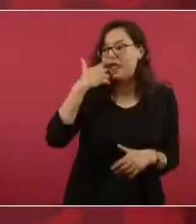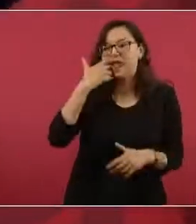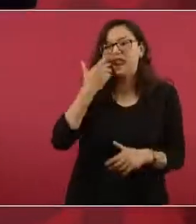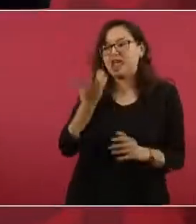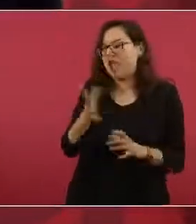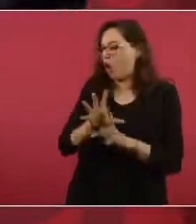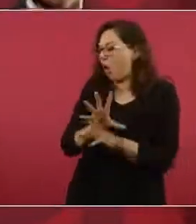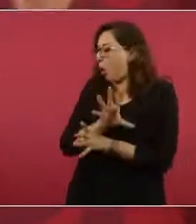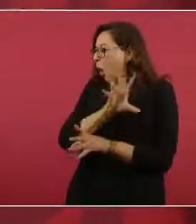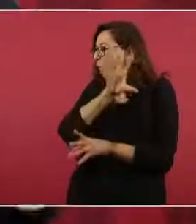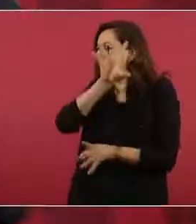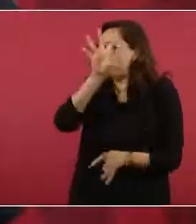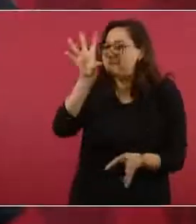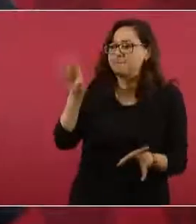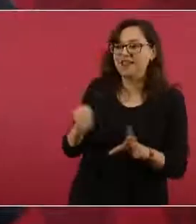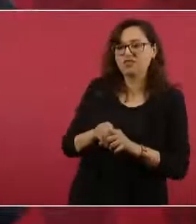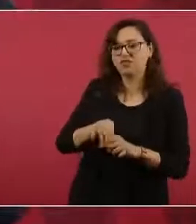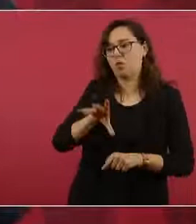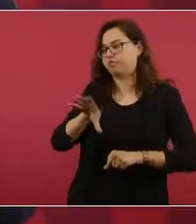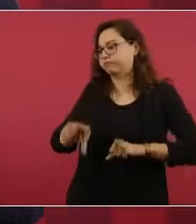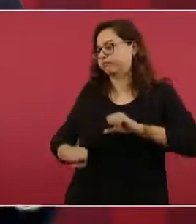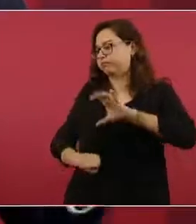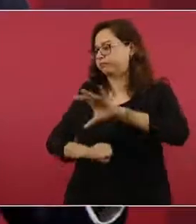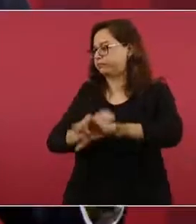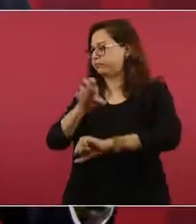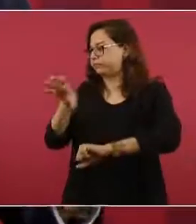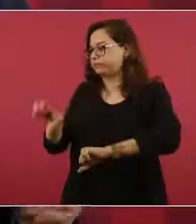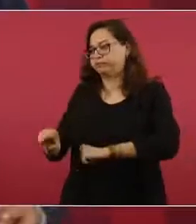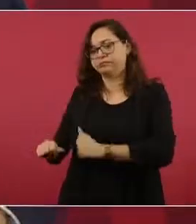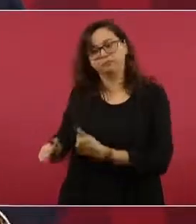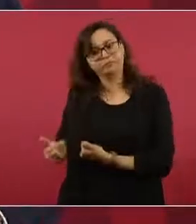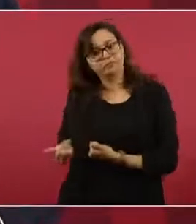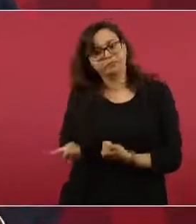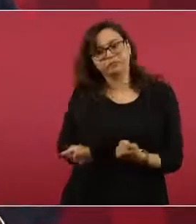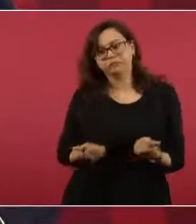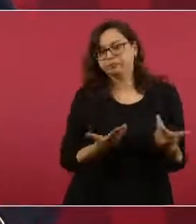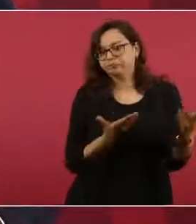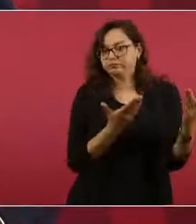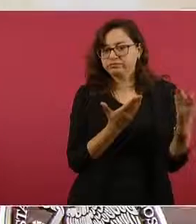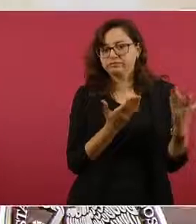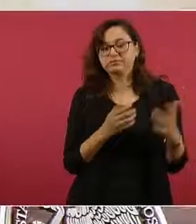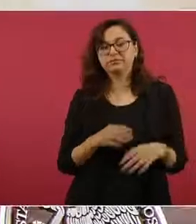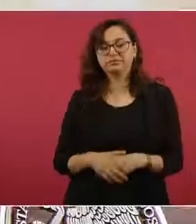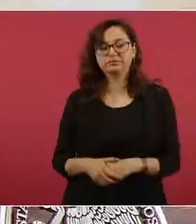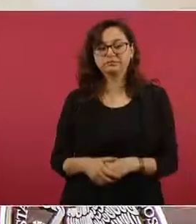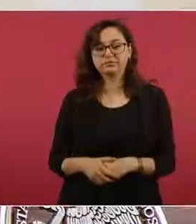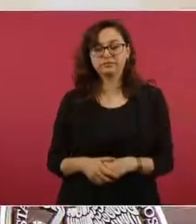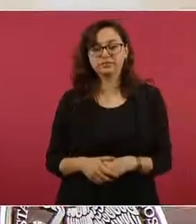invadiera todo,